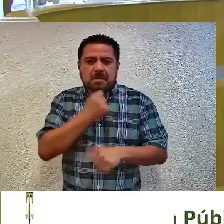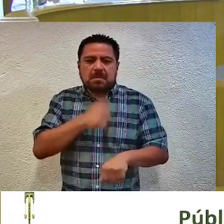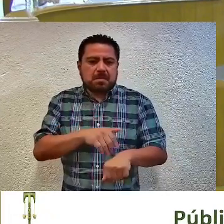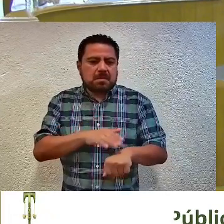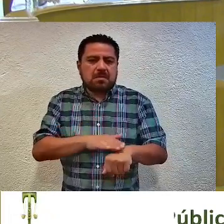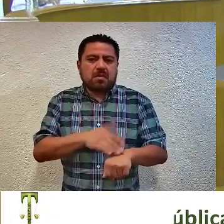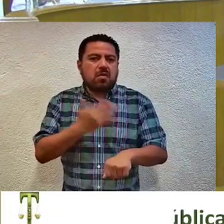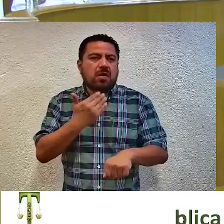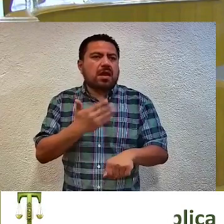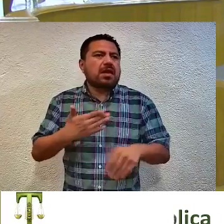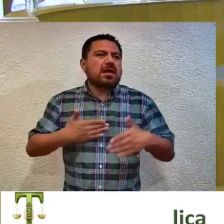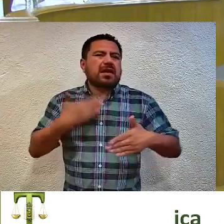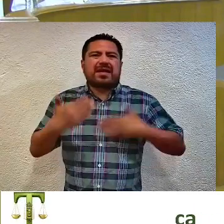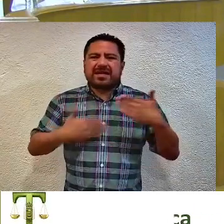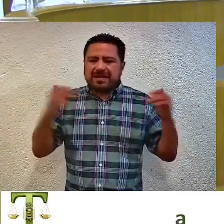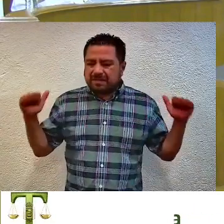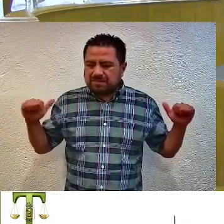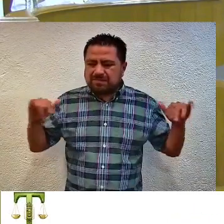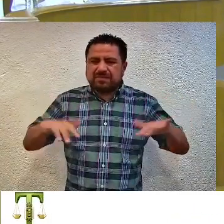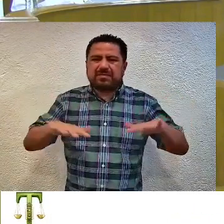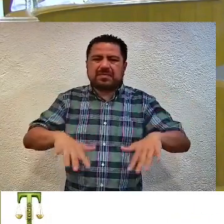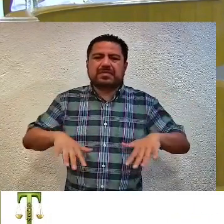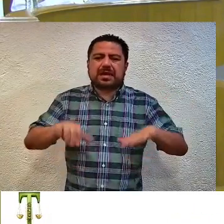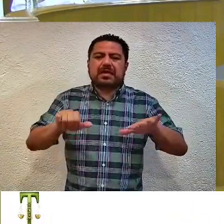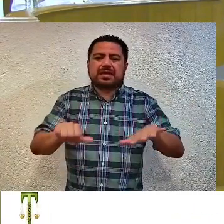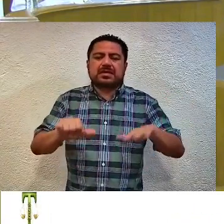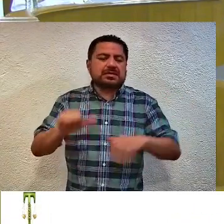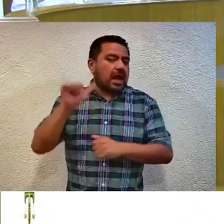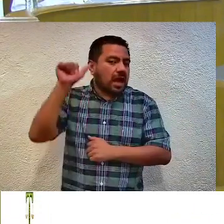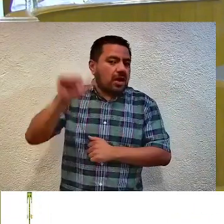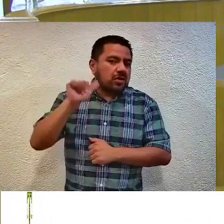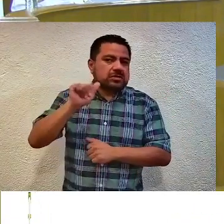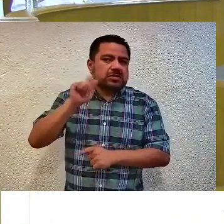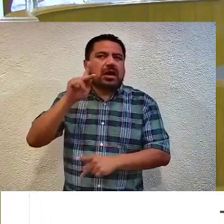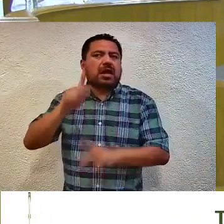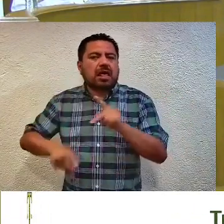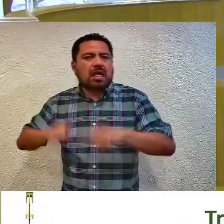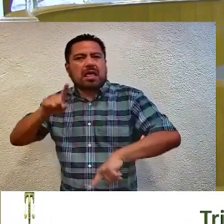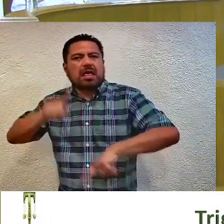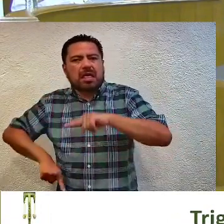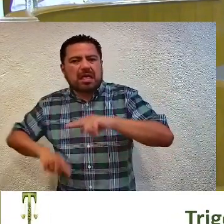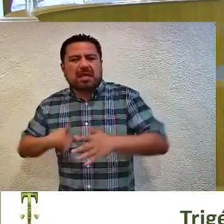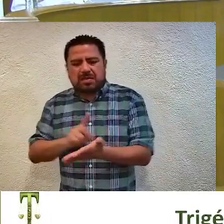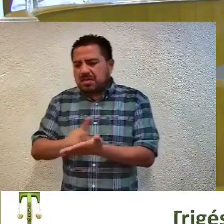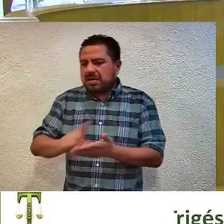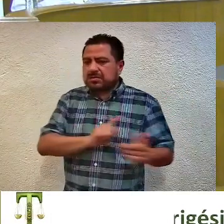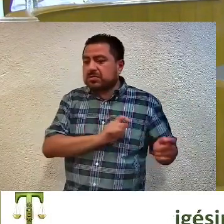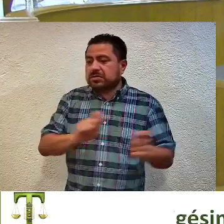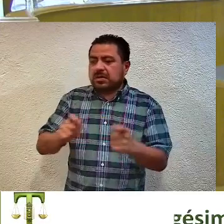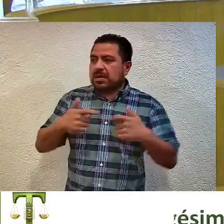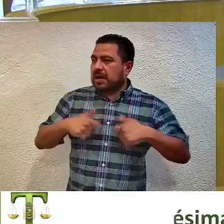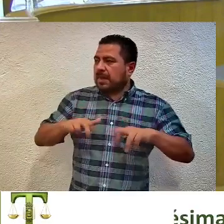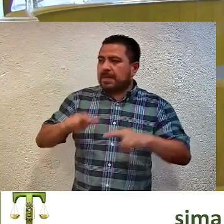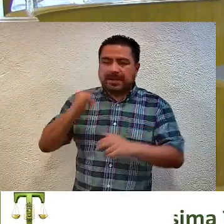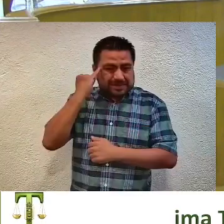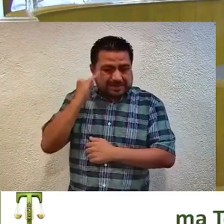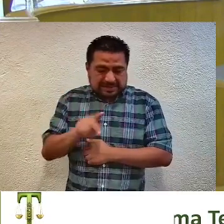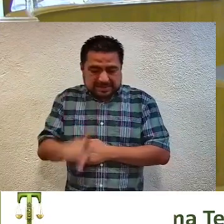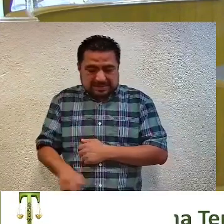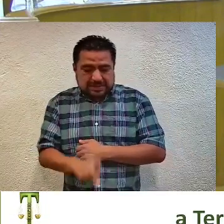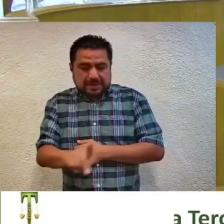motivo de la celebración de la Asamblea Comunitaria de 16 de agosto se haya coartado el derecho de los actores para designar a sus representantes indígenas,